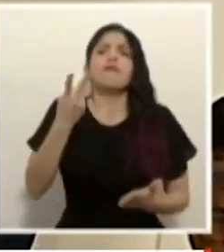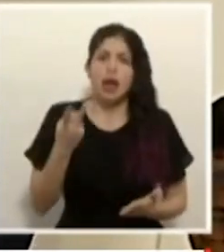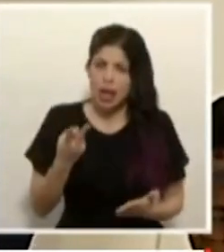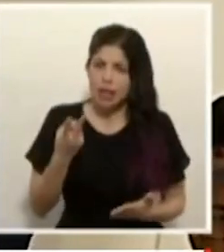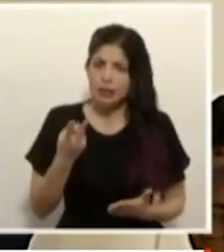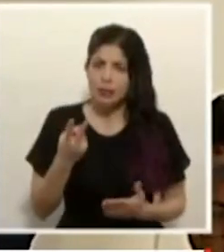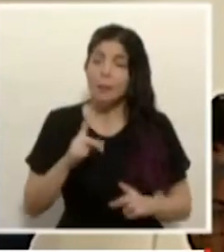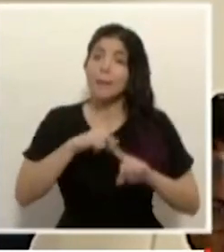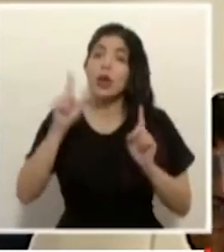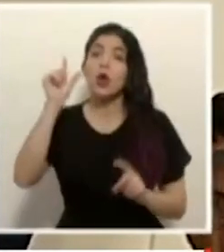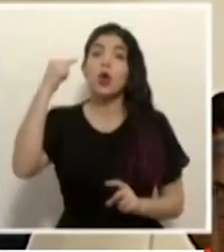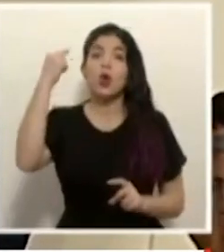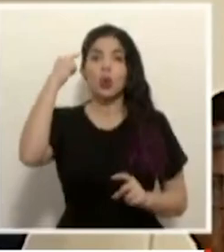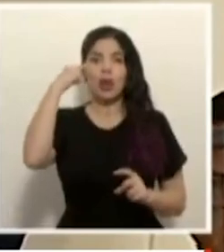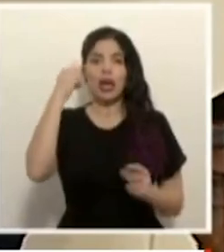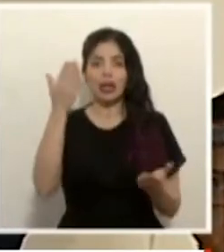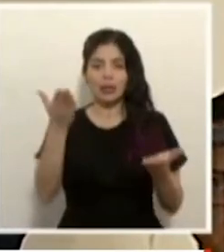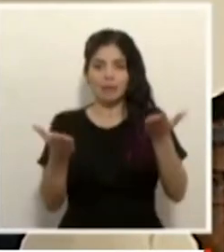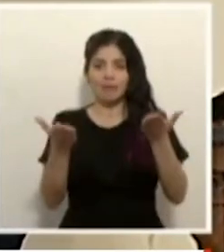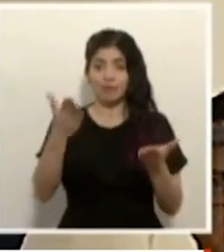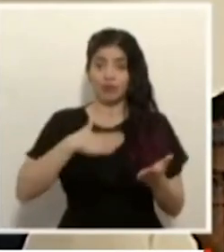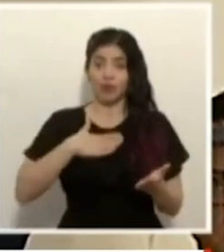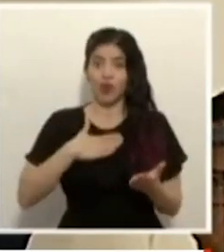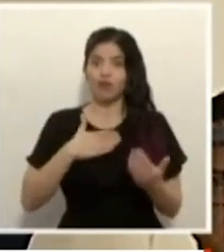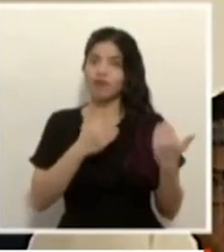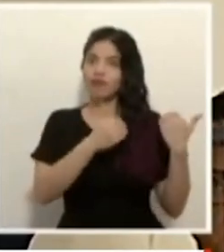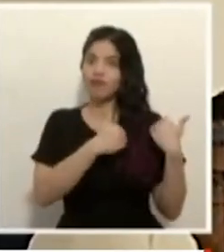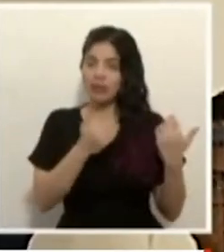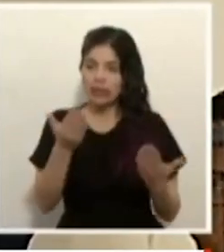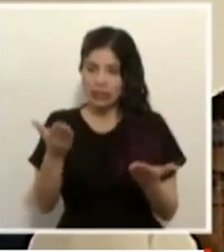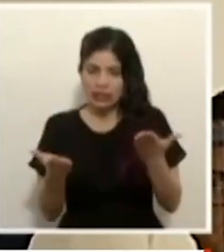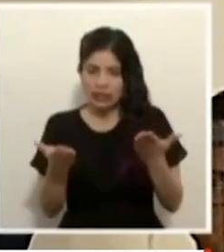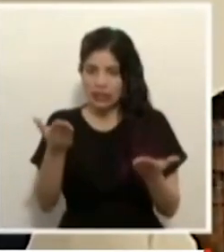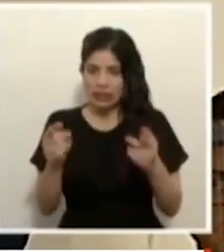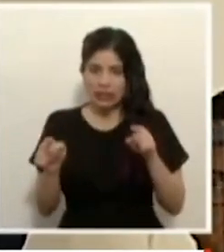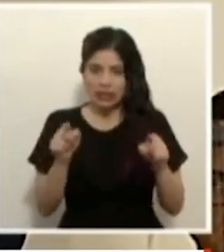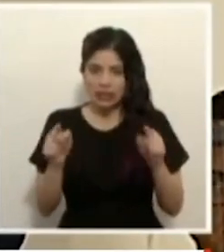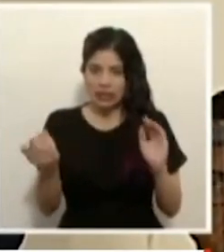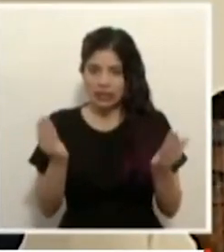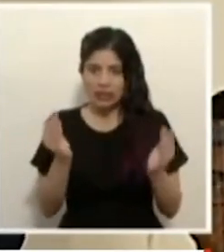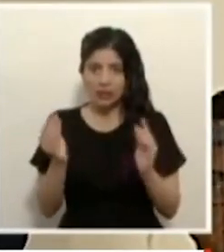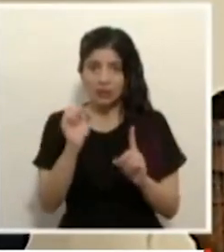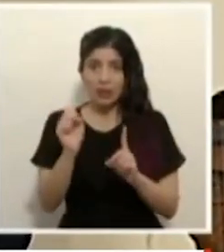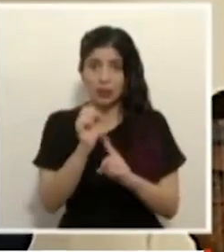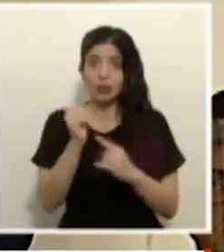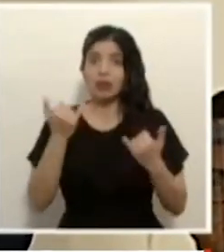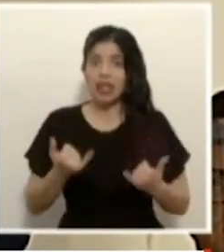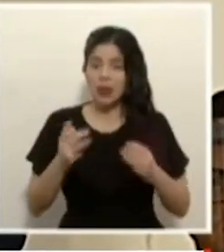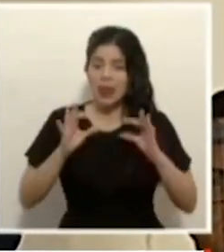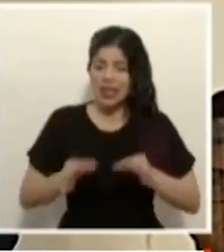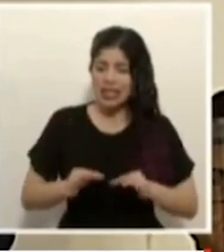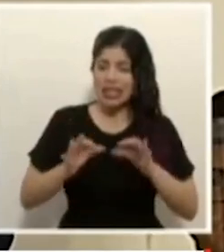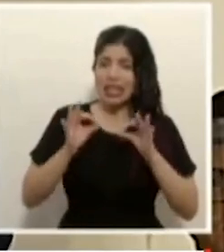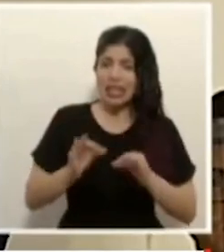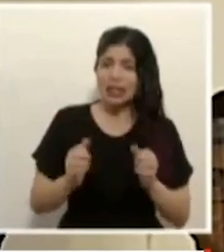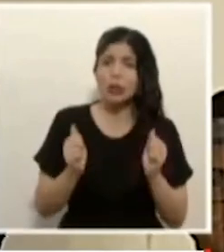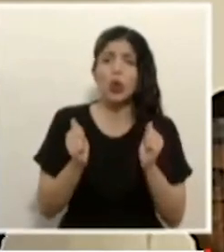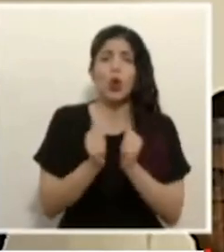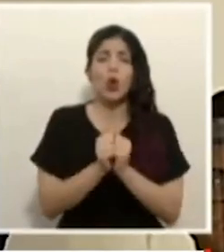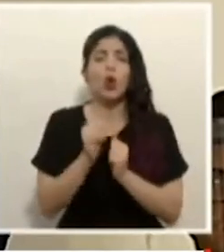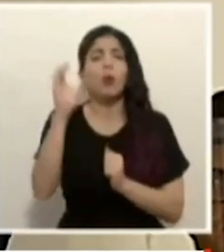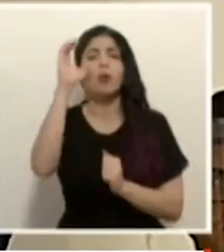pero al gobierno le toca sopesar eso a mí me toca sopesar eso y estamos haciendo esas decisiones con la mayor dosis de